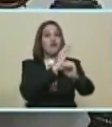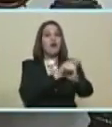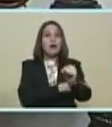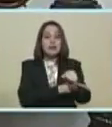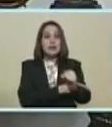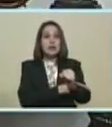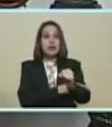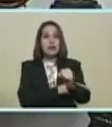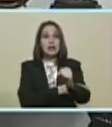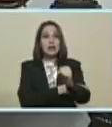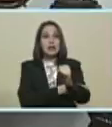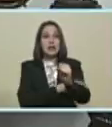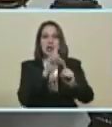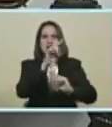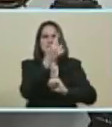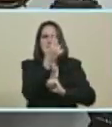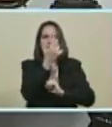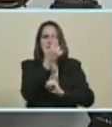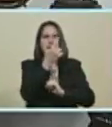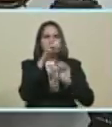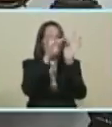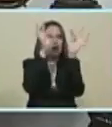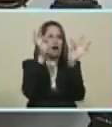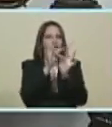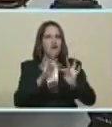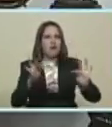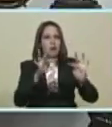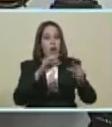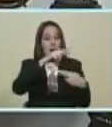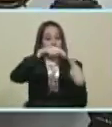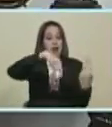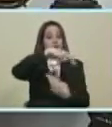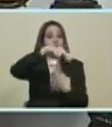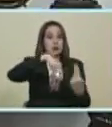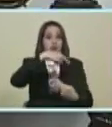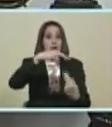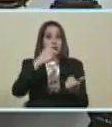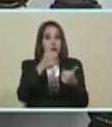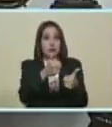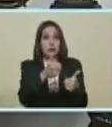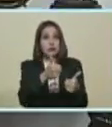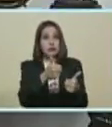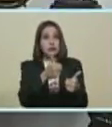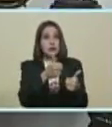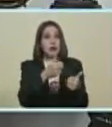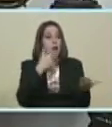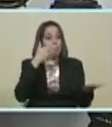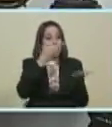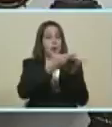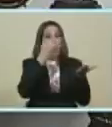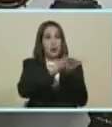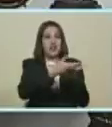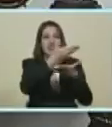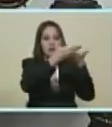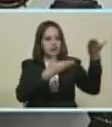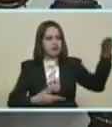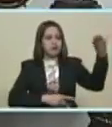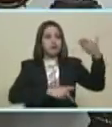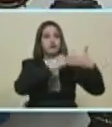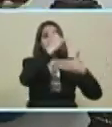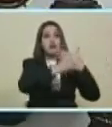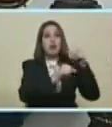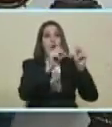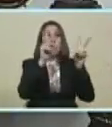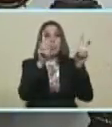Los principios De un modelo Revolucionario Que está planteado Construir un nuevo sistema